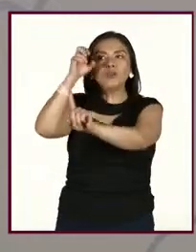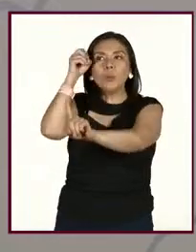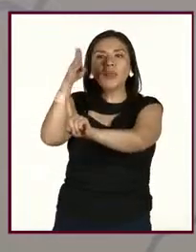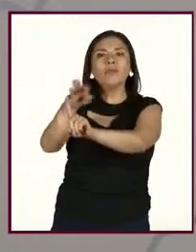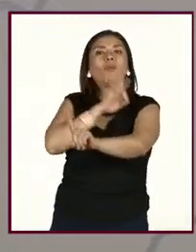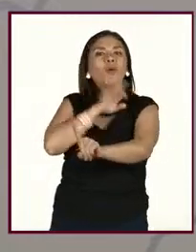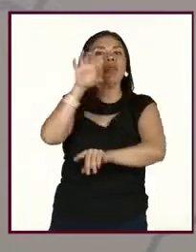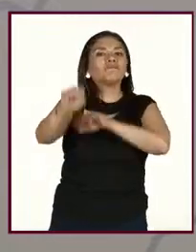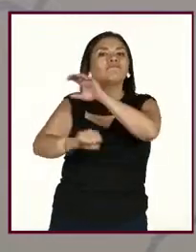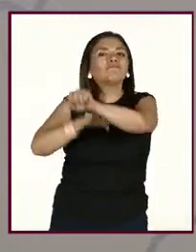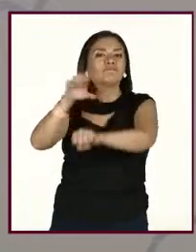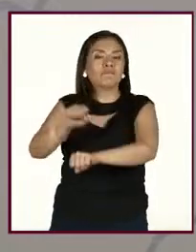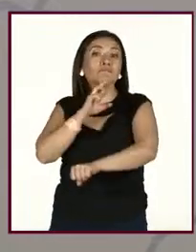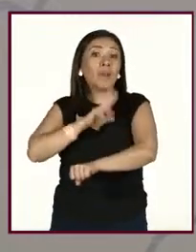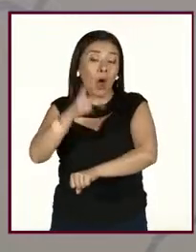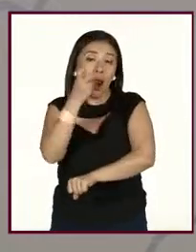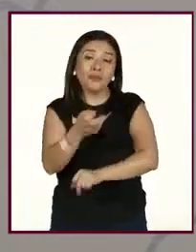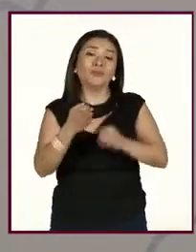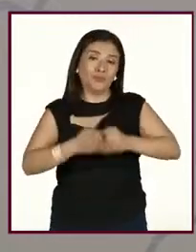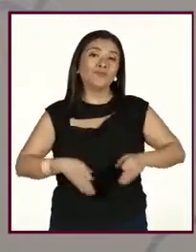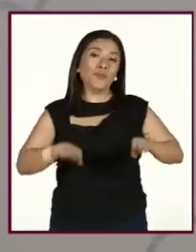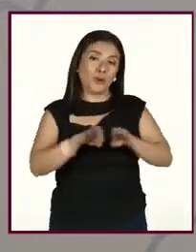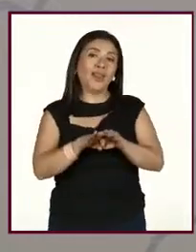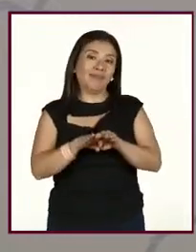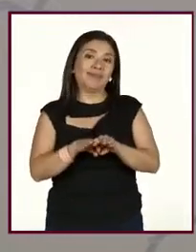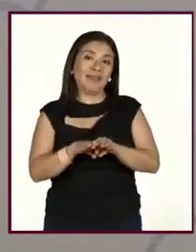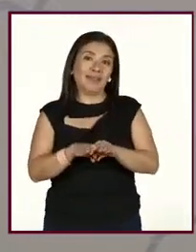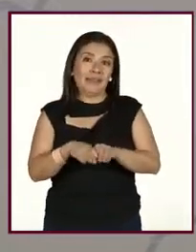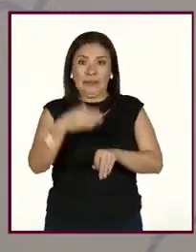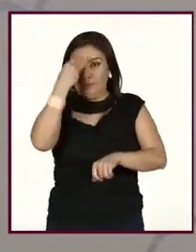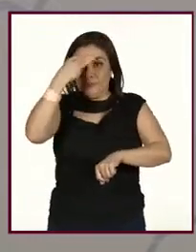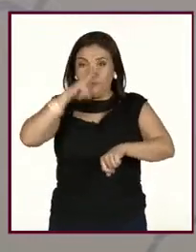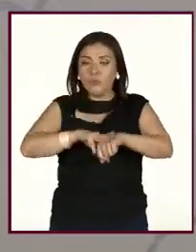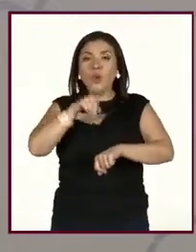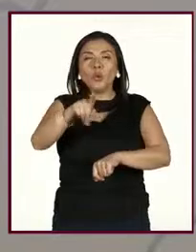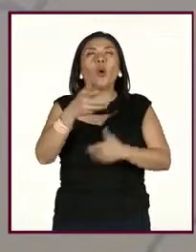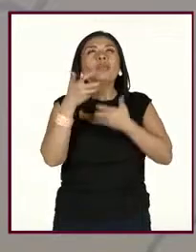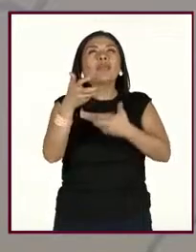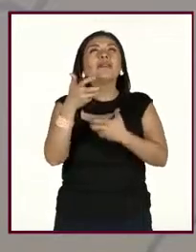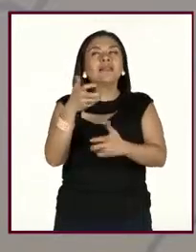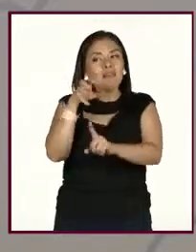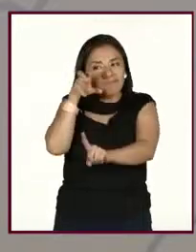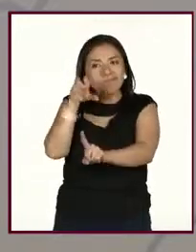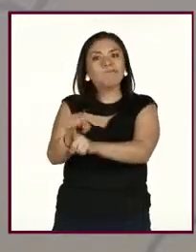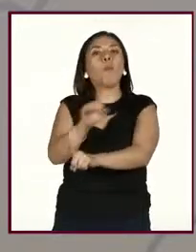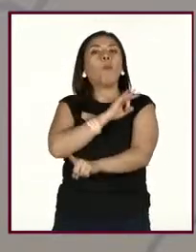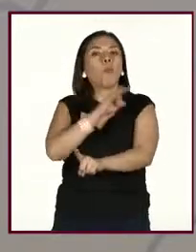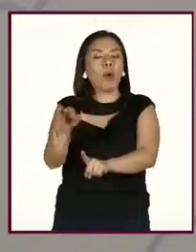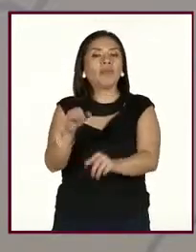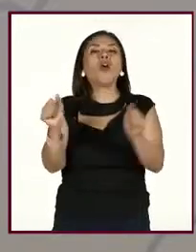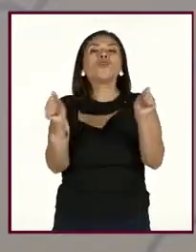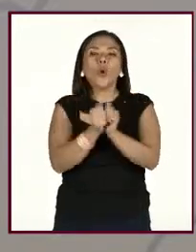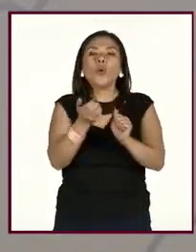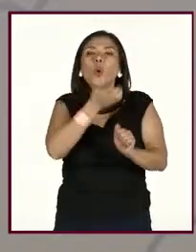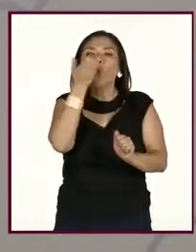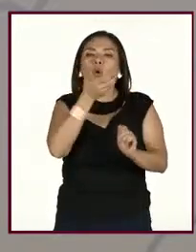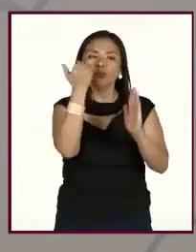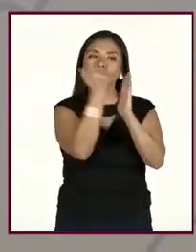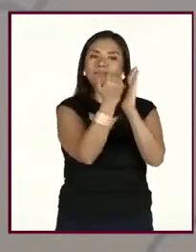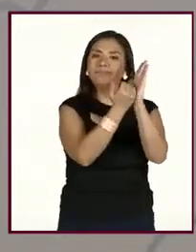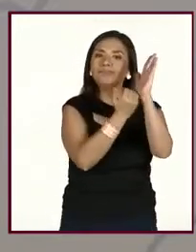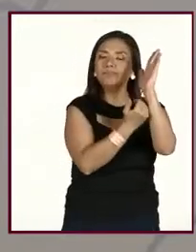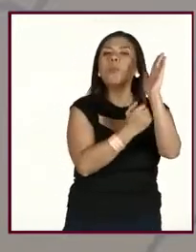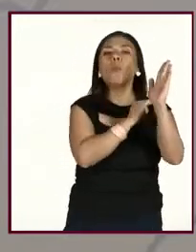tenemos en el día. Eso es bien importante, ¿no? Como que también cumplir con lo que nos proponemos. Y de esta forma, creando una rutina, pues podemos